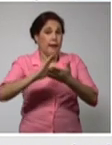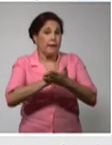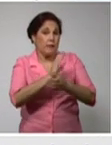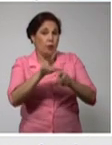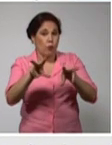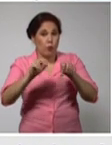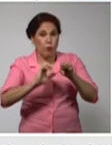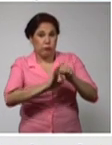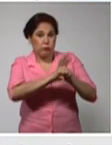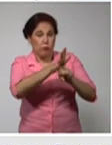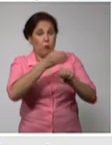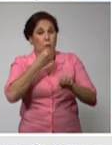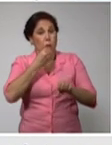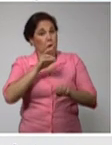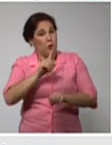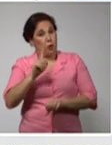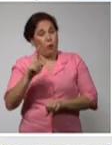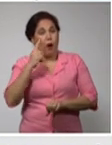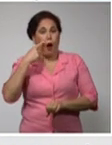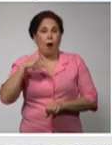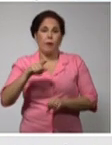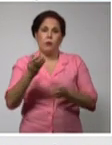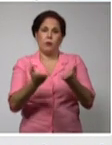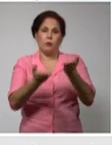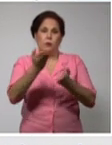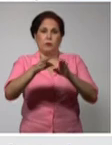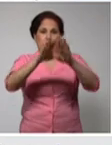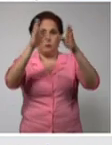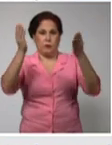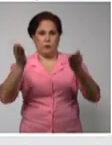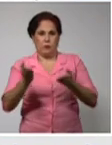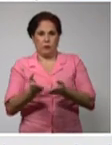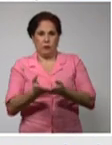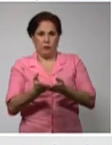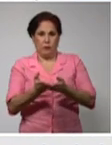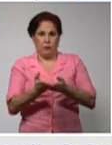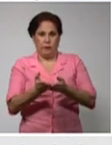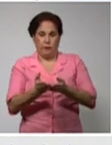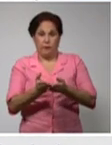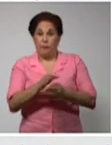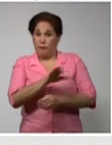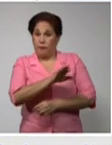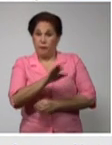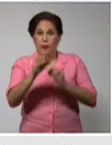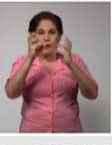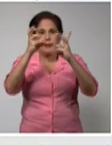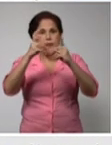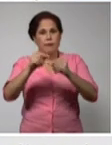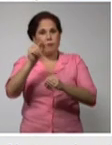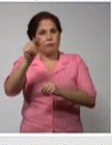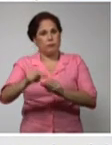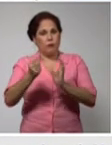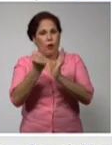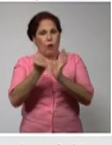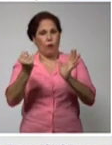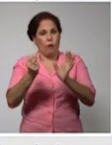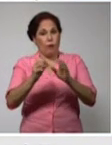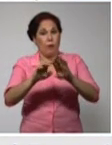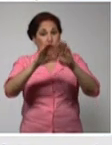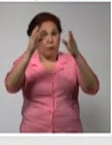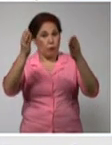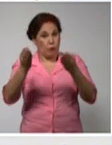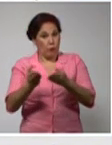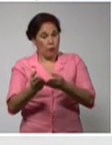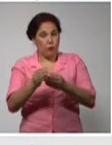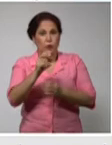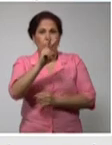incidiendo en este comportamiento esto hace que ya la cifra de casos confirmado en los